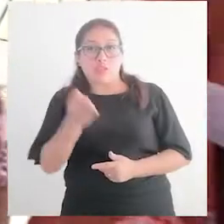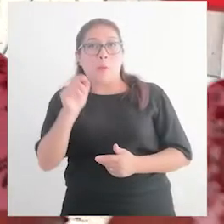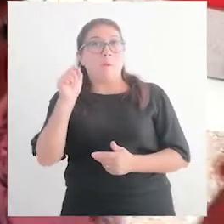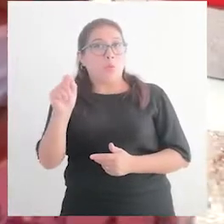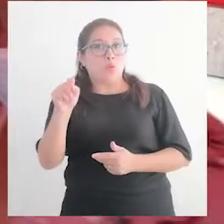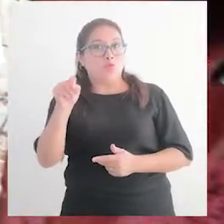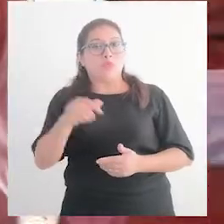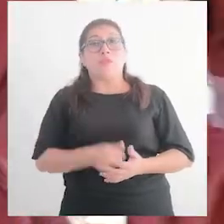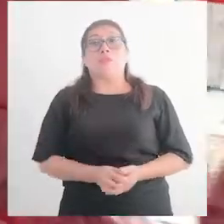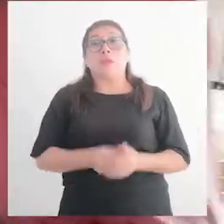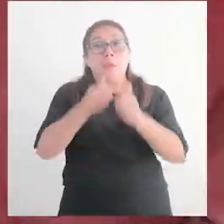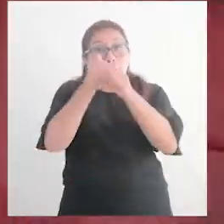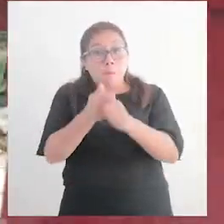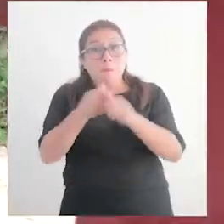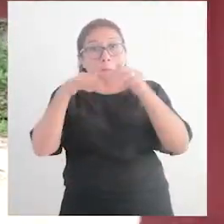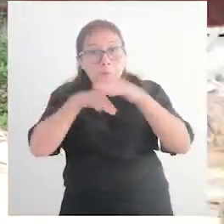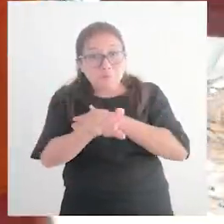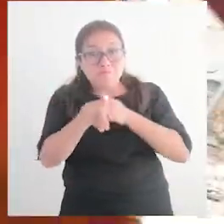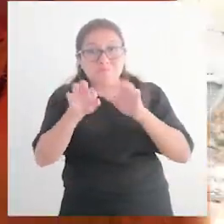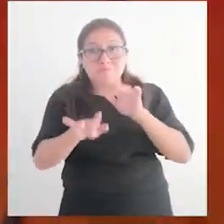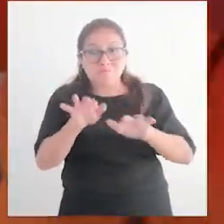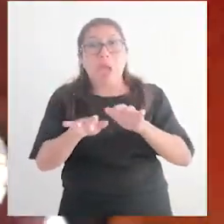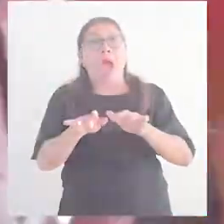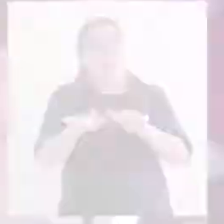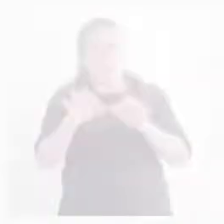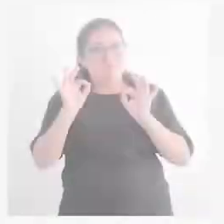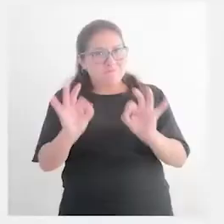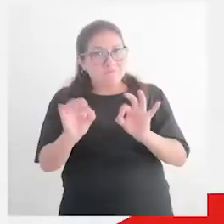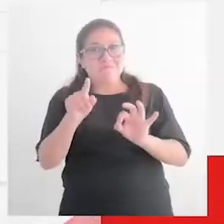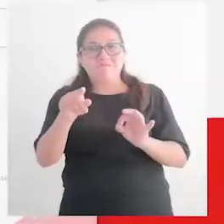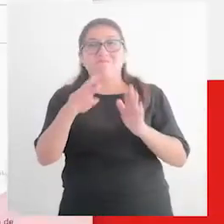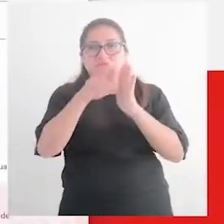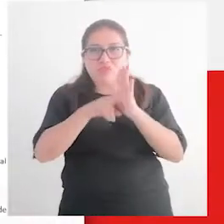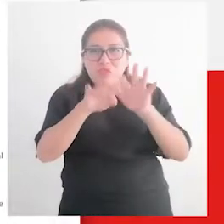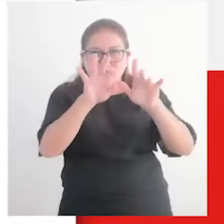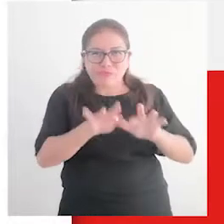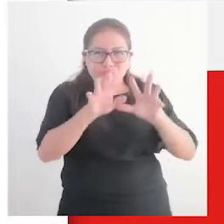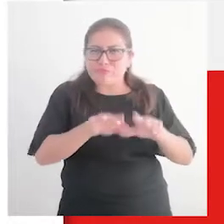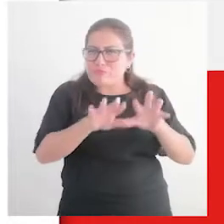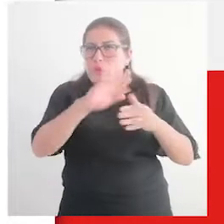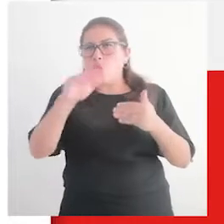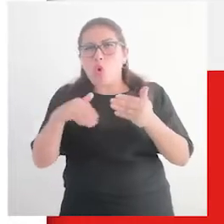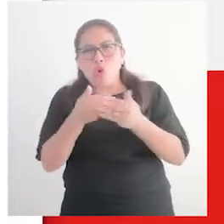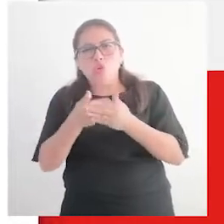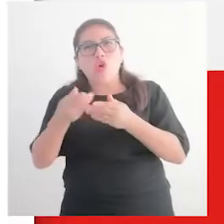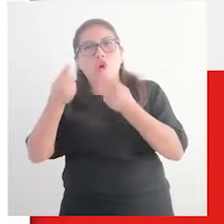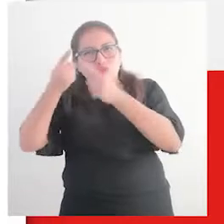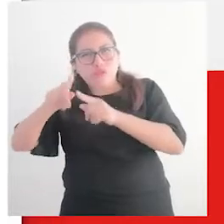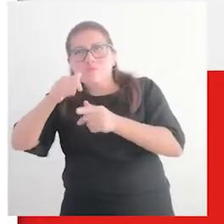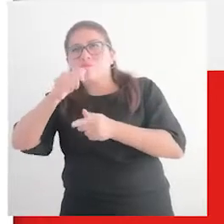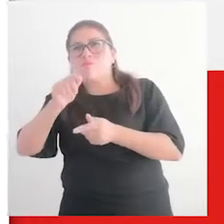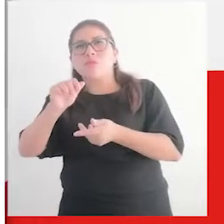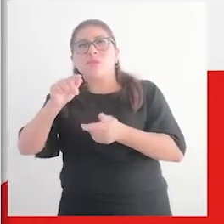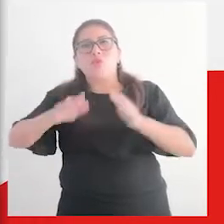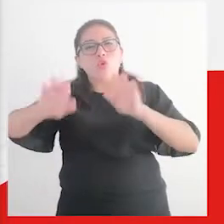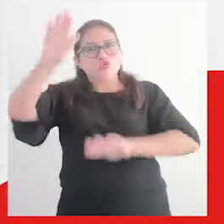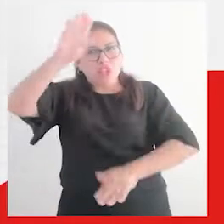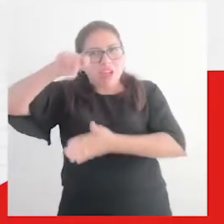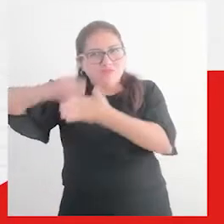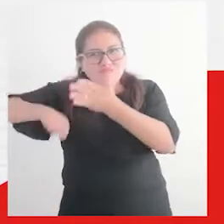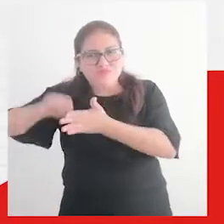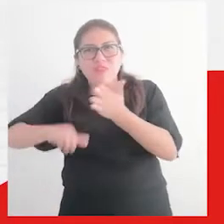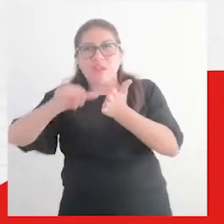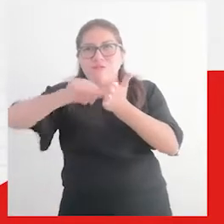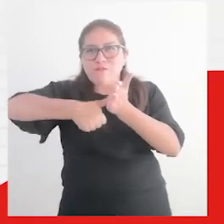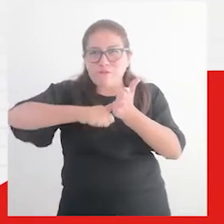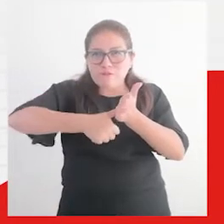Cumplidos estos requisitos, podrás iniciar el trámite de inscripción con la Declaración Jurada o Formulario 1000 debidamente llenada con firma o